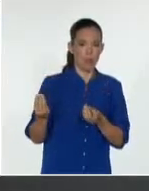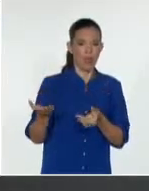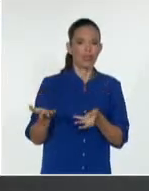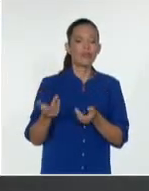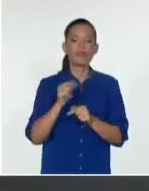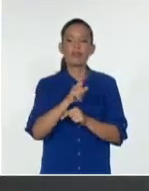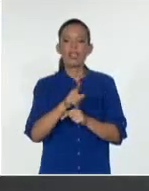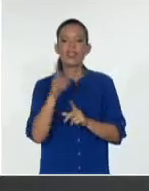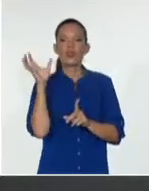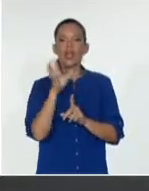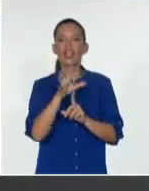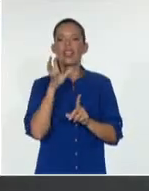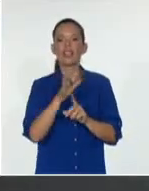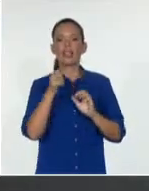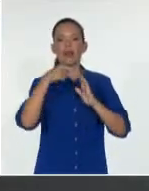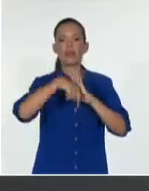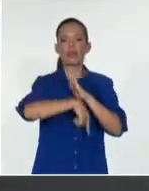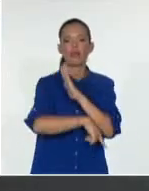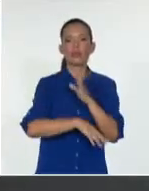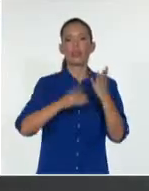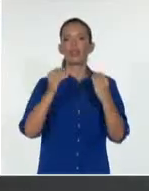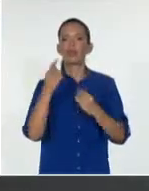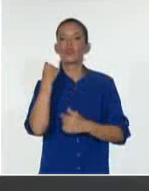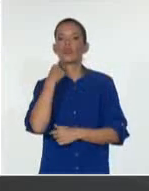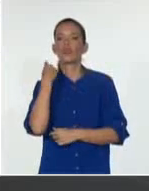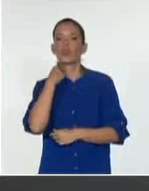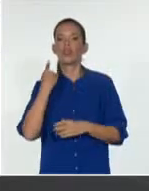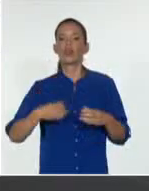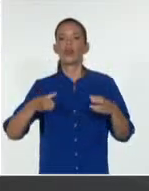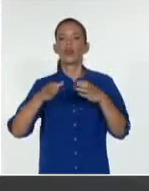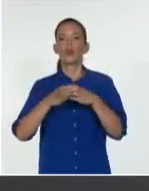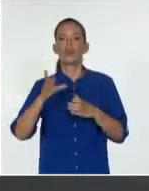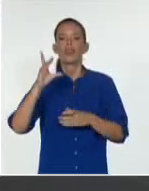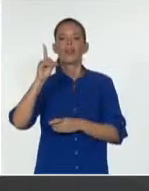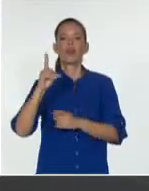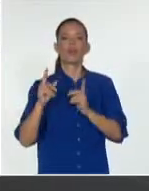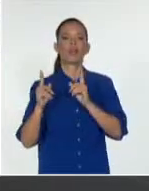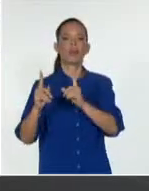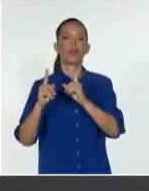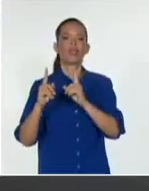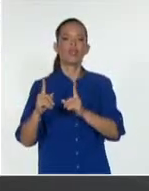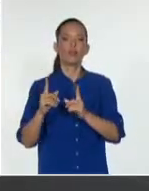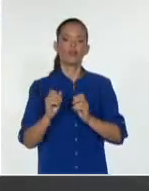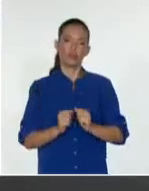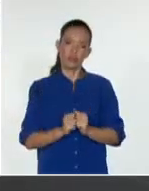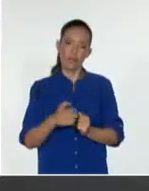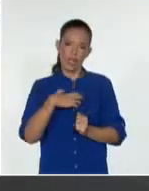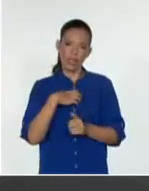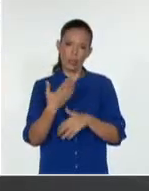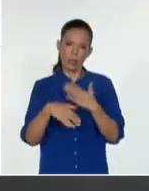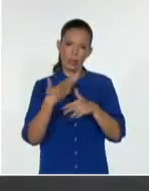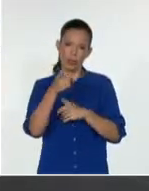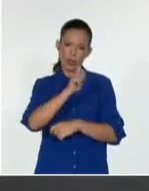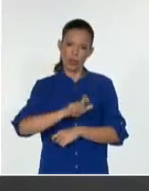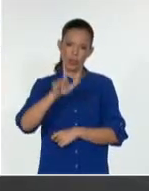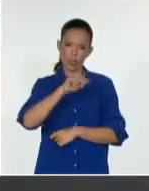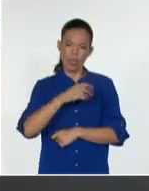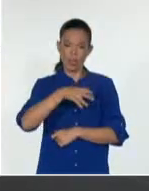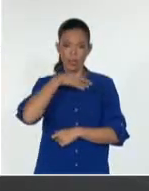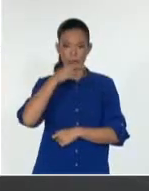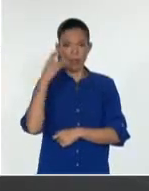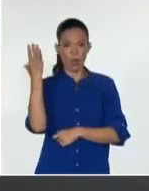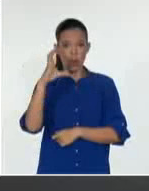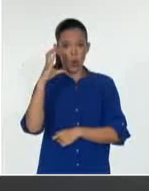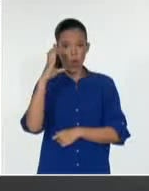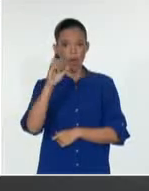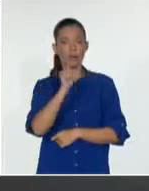latinoamericanos, de décadas de democracia de manual que solo han traído más brechas sociales. Es así que en Colombia quieren presentar una